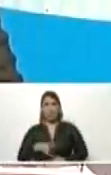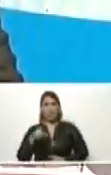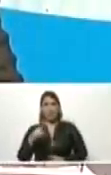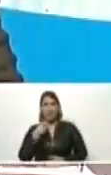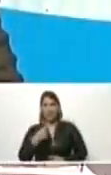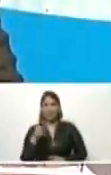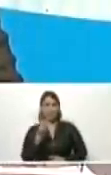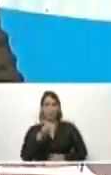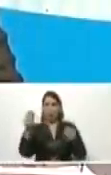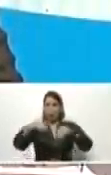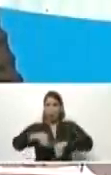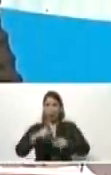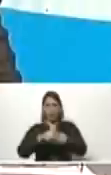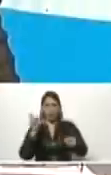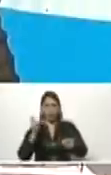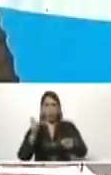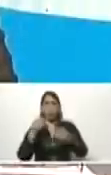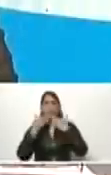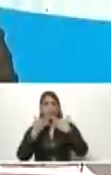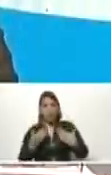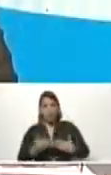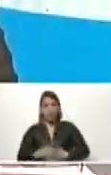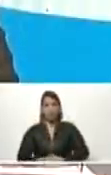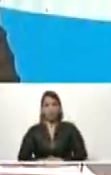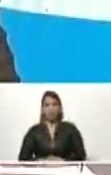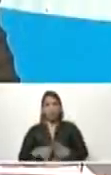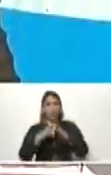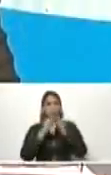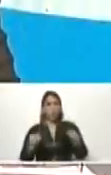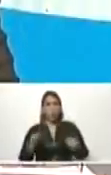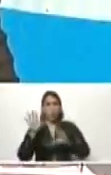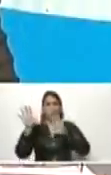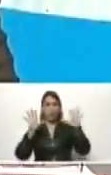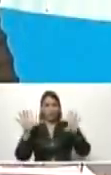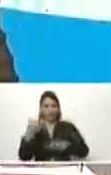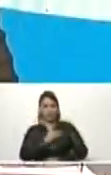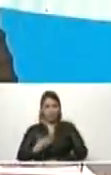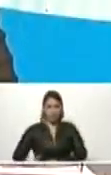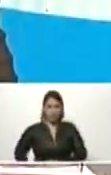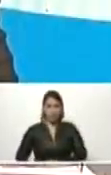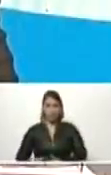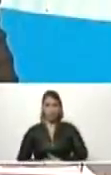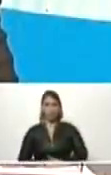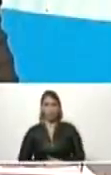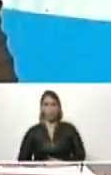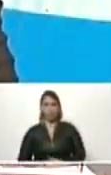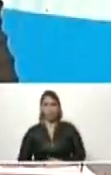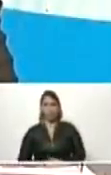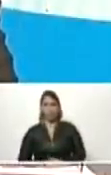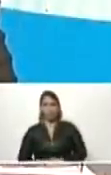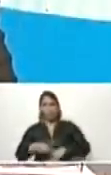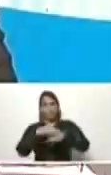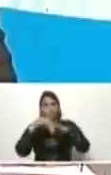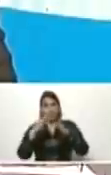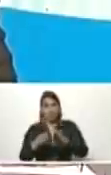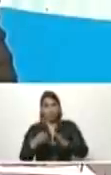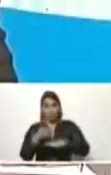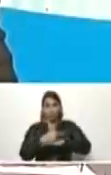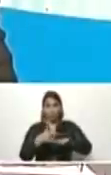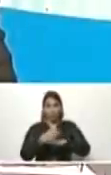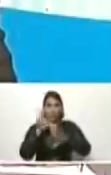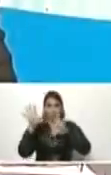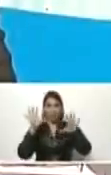Yo le doy las gracias a todos los presidentes, primeros ministros de los gobiernos